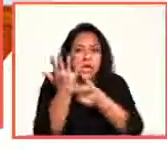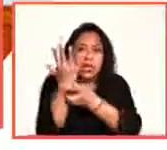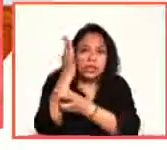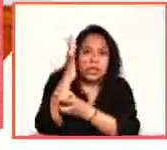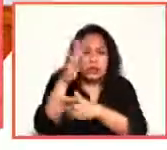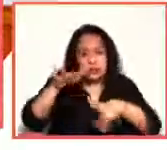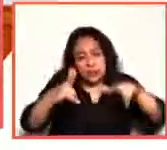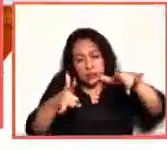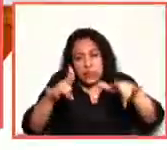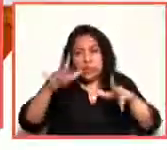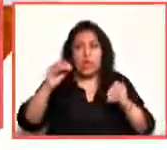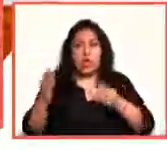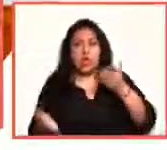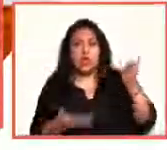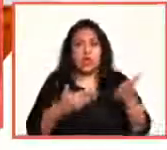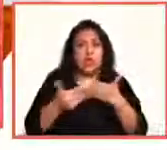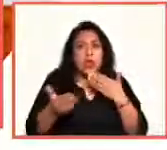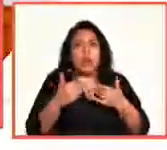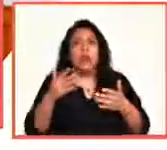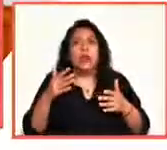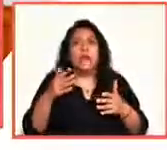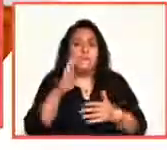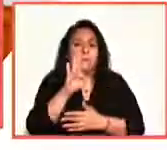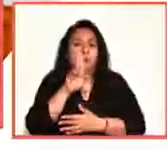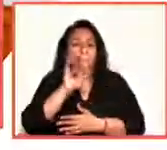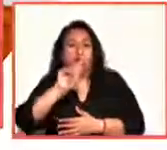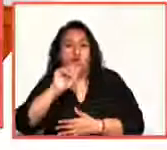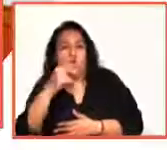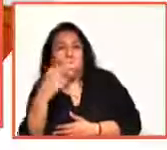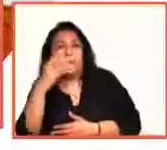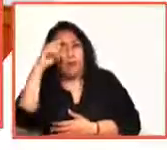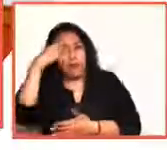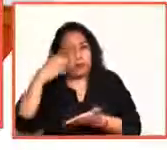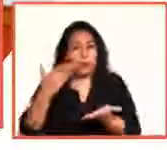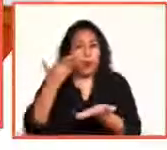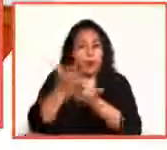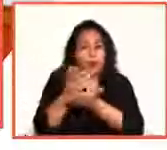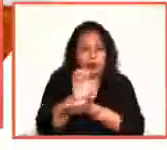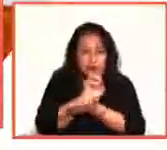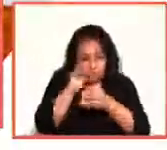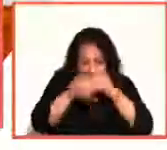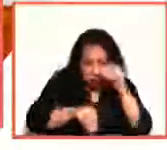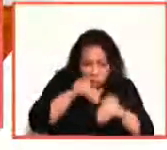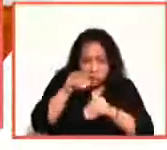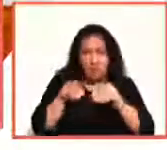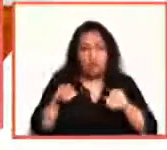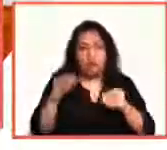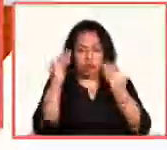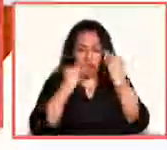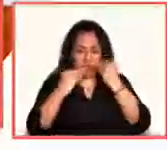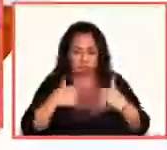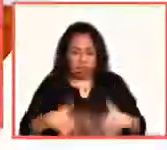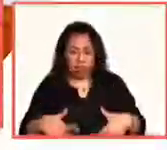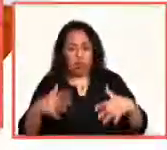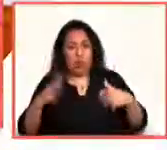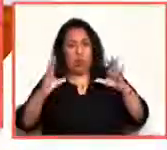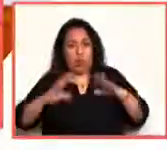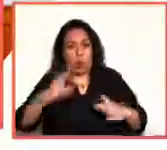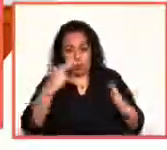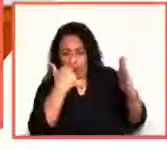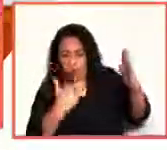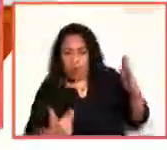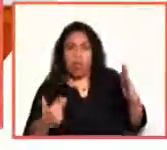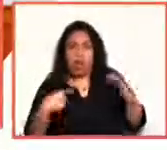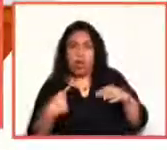contemporánea y la danza buto para construir sus propuestas escénicas. Caracterización, pintura corporal, zancos,